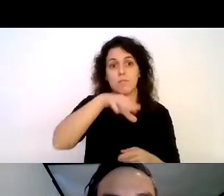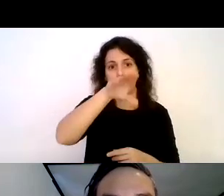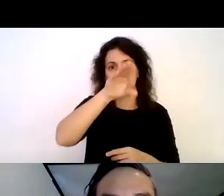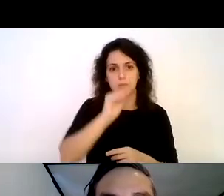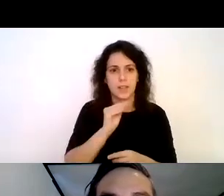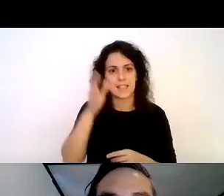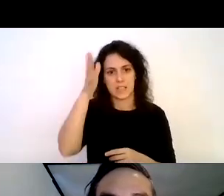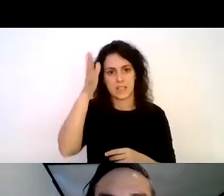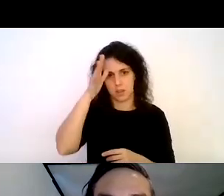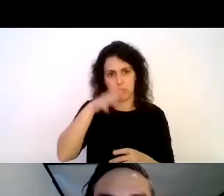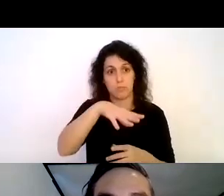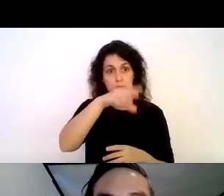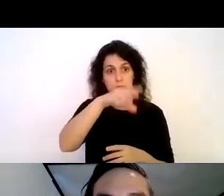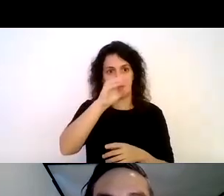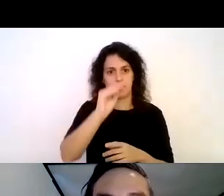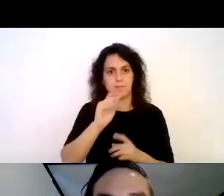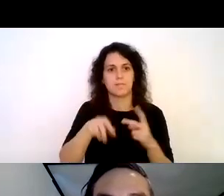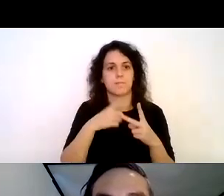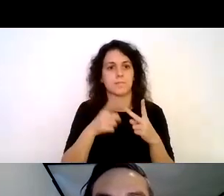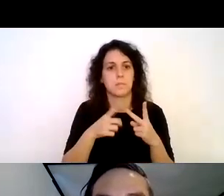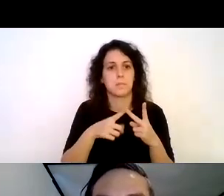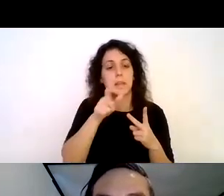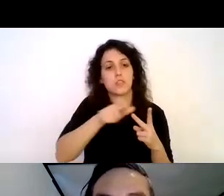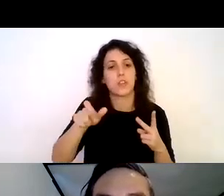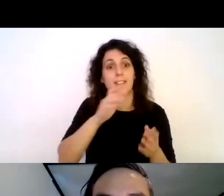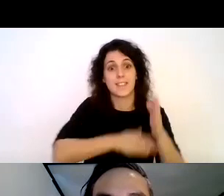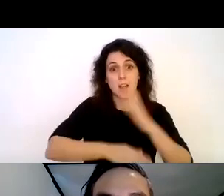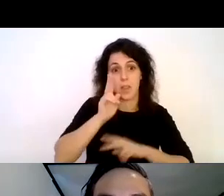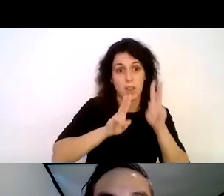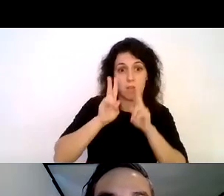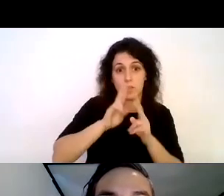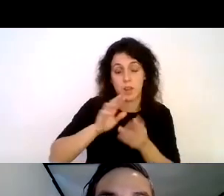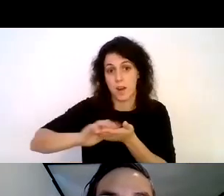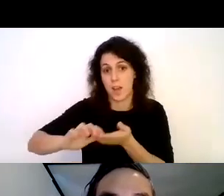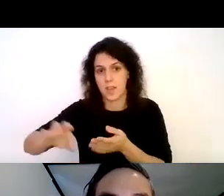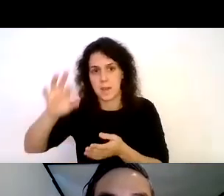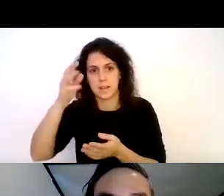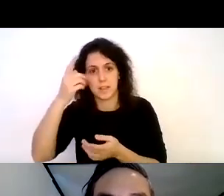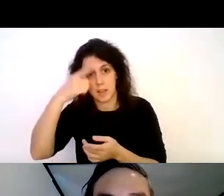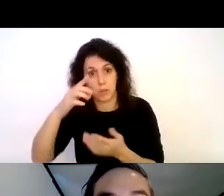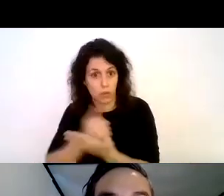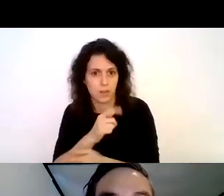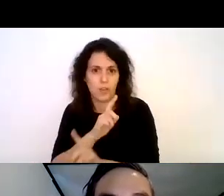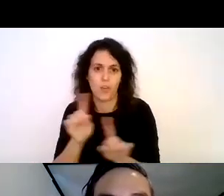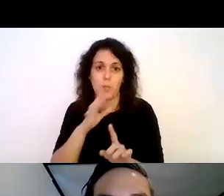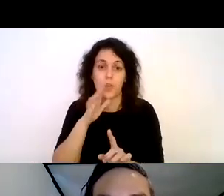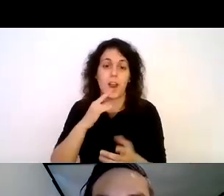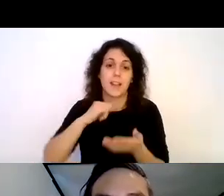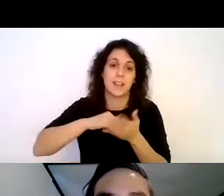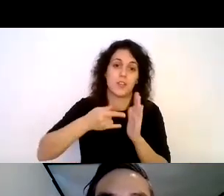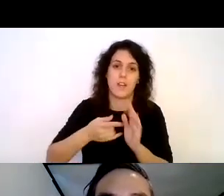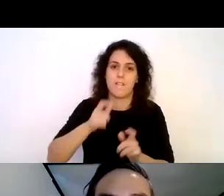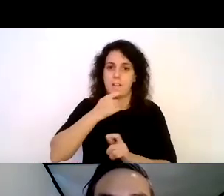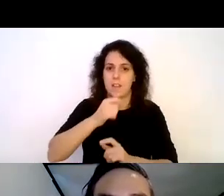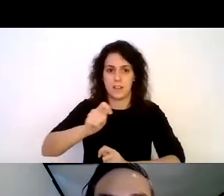de los sentidos segundo que no todas las personas con discapacidad visual saben braille ya que la tecnología ahora entrega muchas facilidades